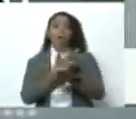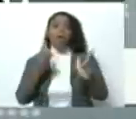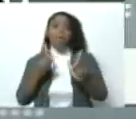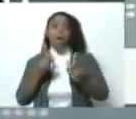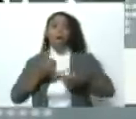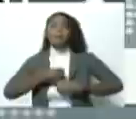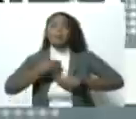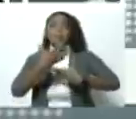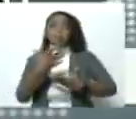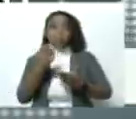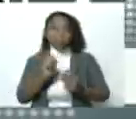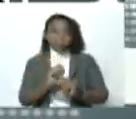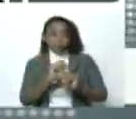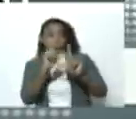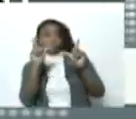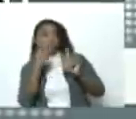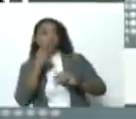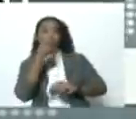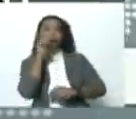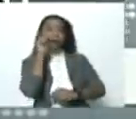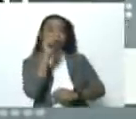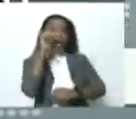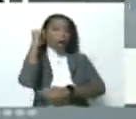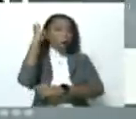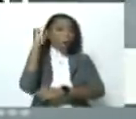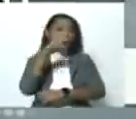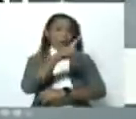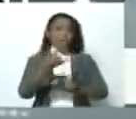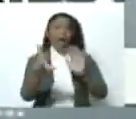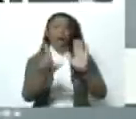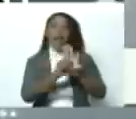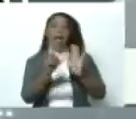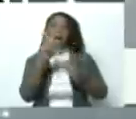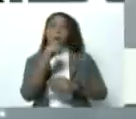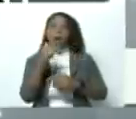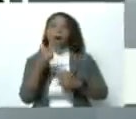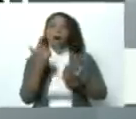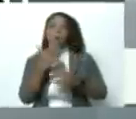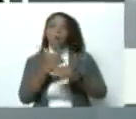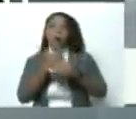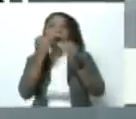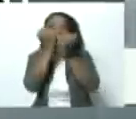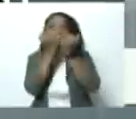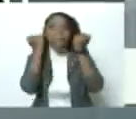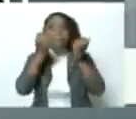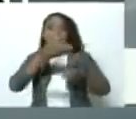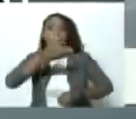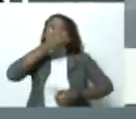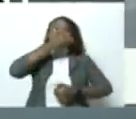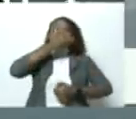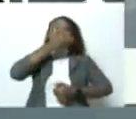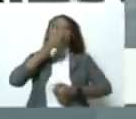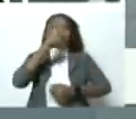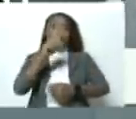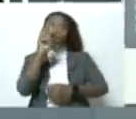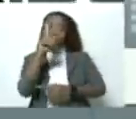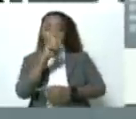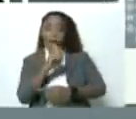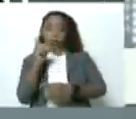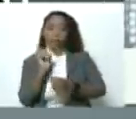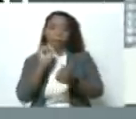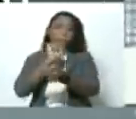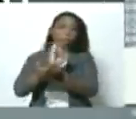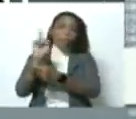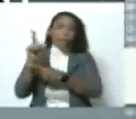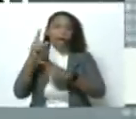Bueno, increíble que lo diga viniendo de Europa, donde hay leyes mordazas, ¿no? Una gente puede proponer un tipo de ir dos años preso, como es el caso de